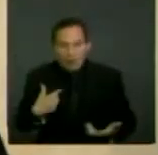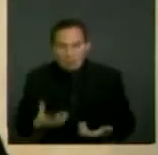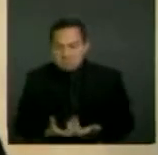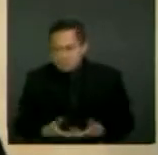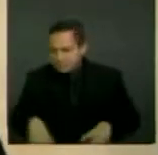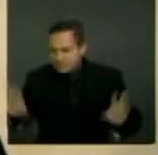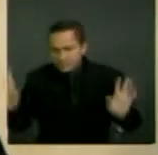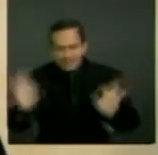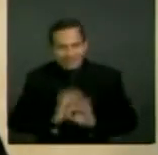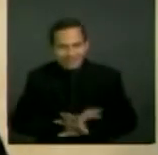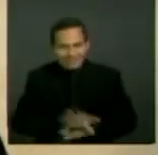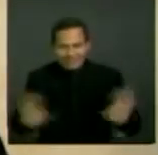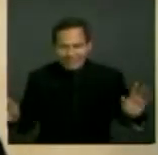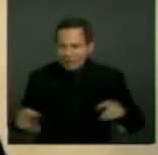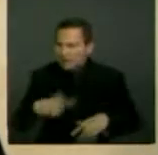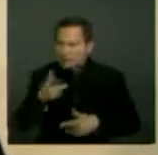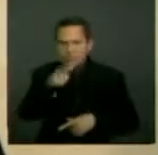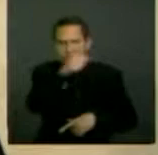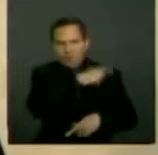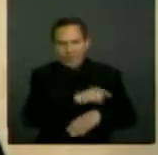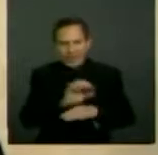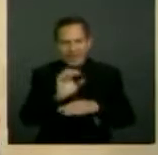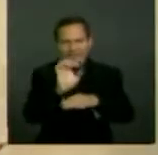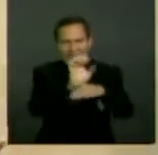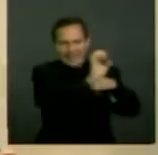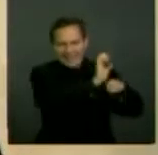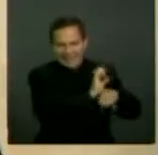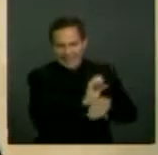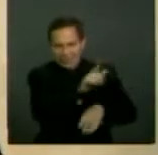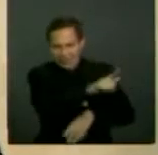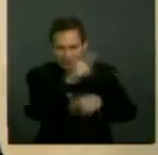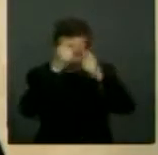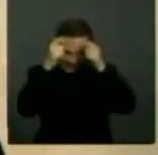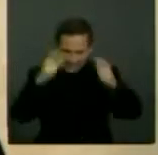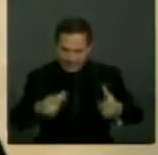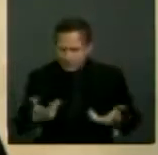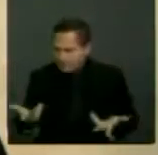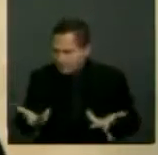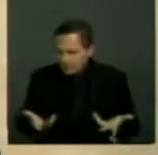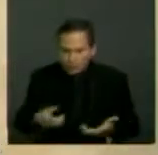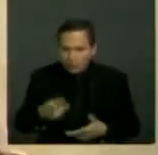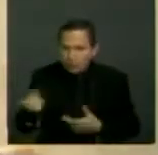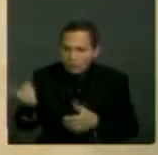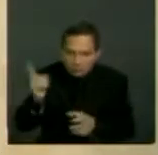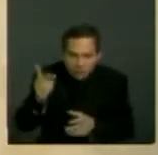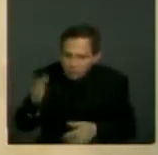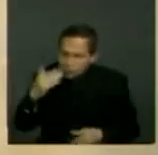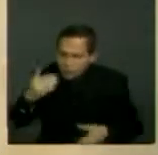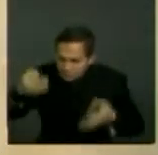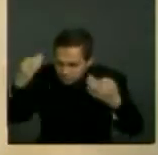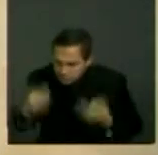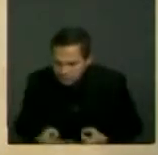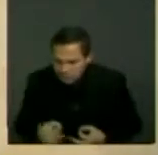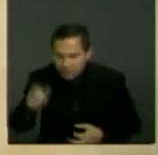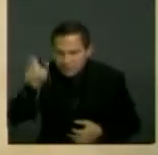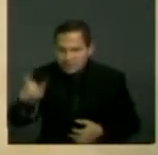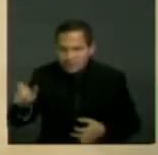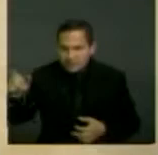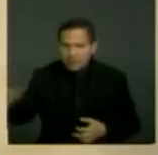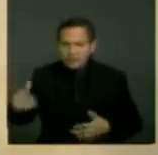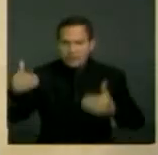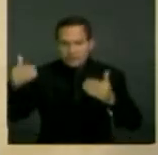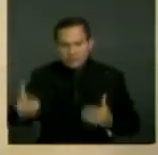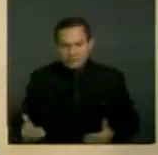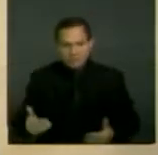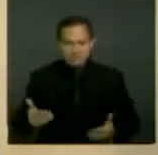y tampoco se identifica la manera en que el Estado determina cuándo hay una persona con discapacidad. En general, lo que concluimos es que